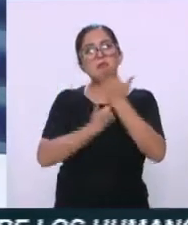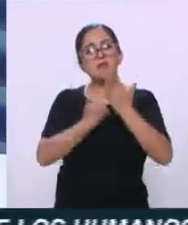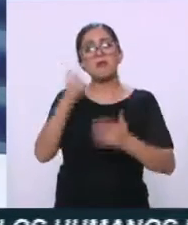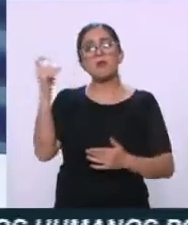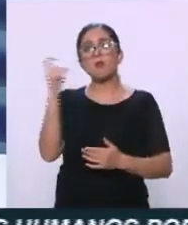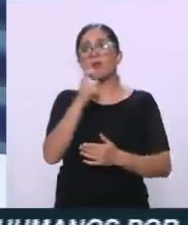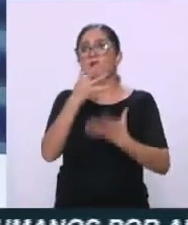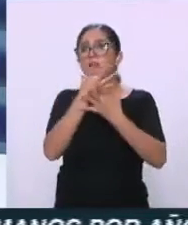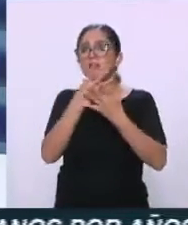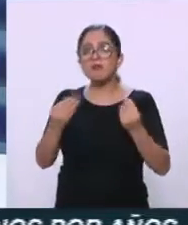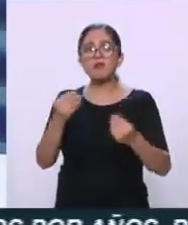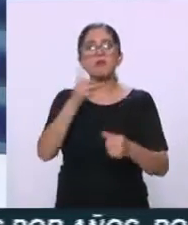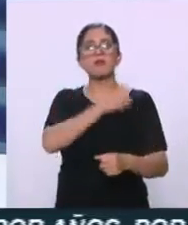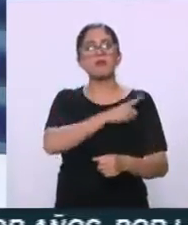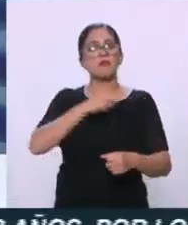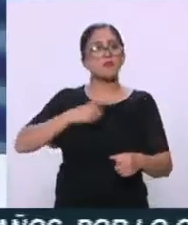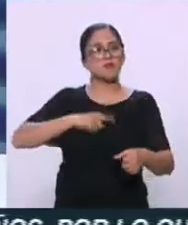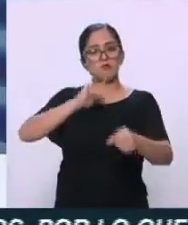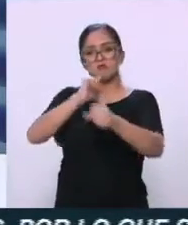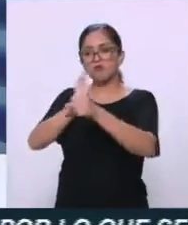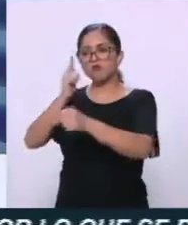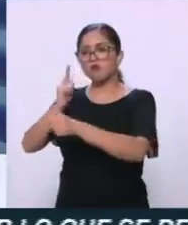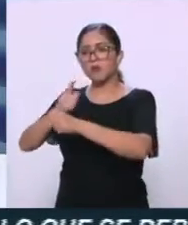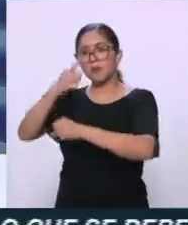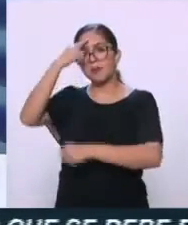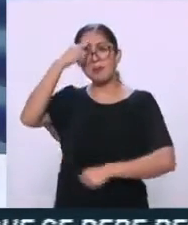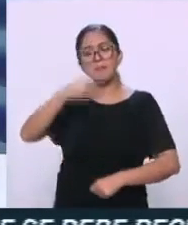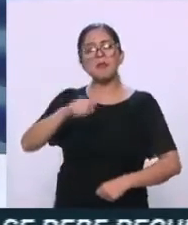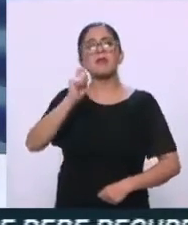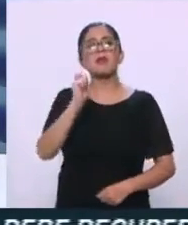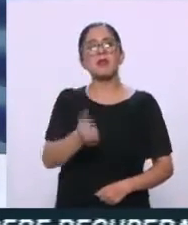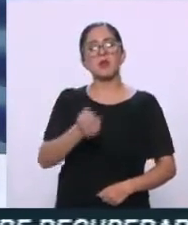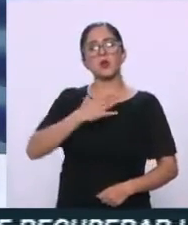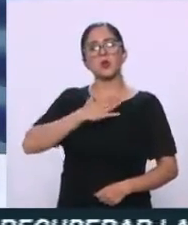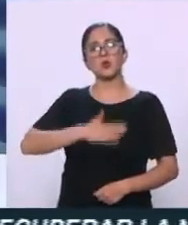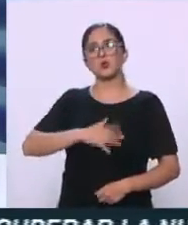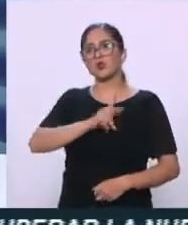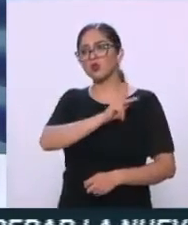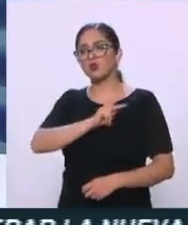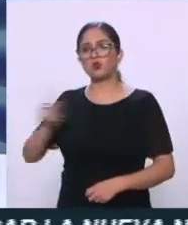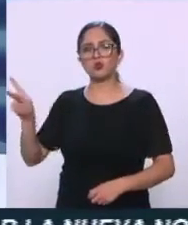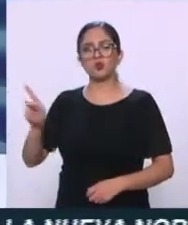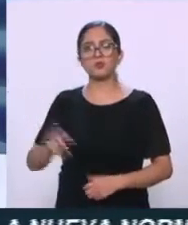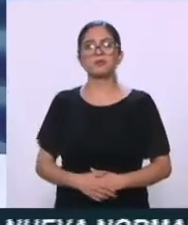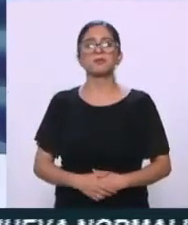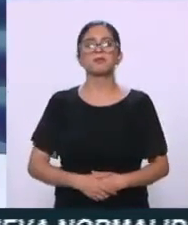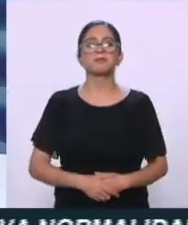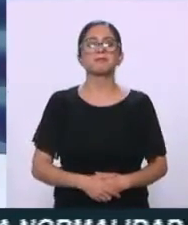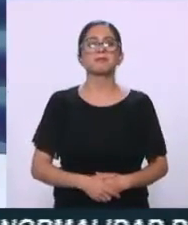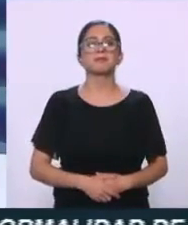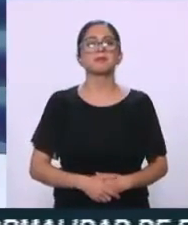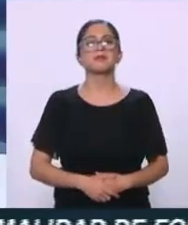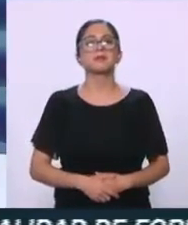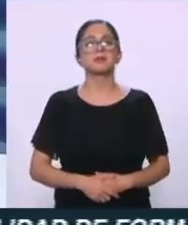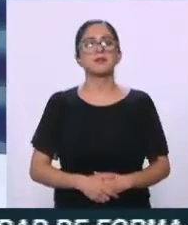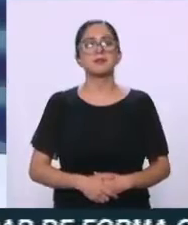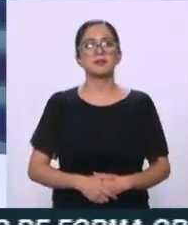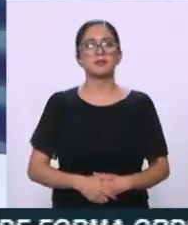resuelto y hasta que no llegue la justicia a todos y cada uno. Claro que sí, seguimos nosotros